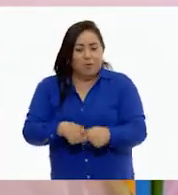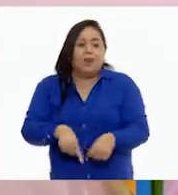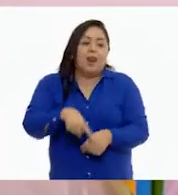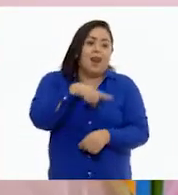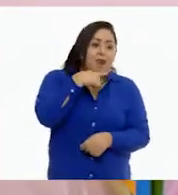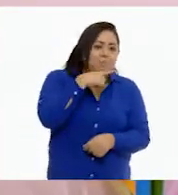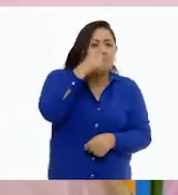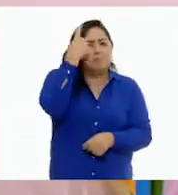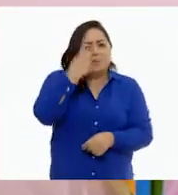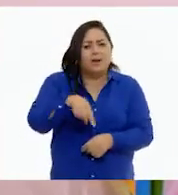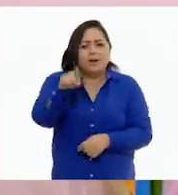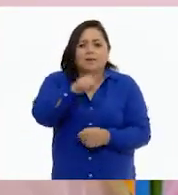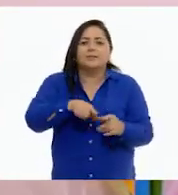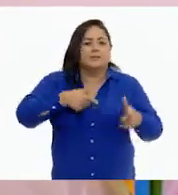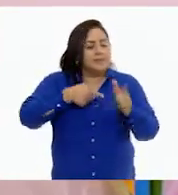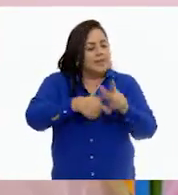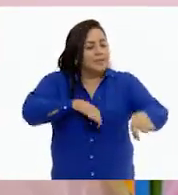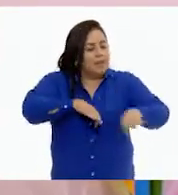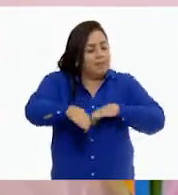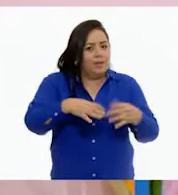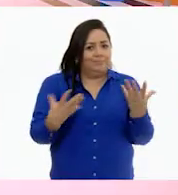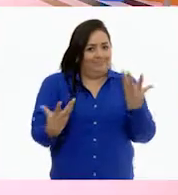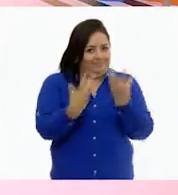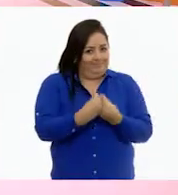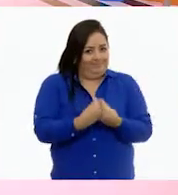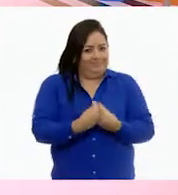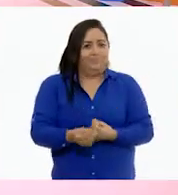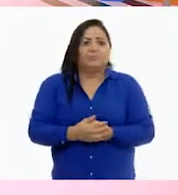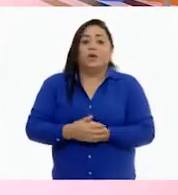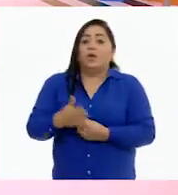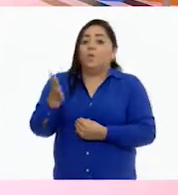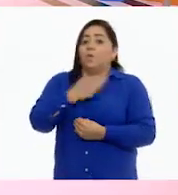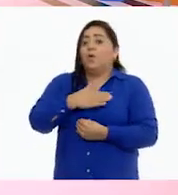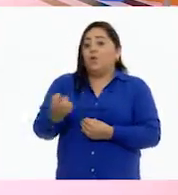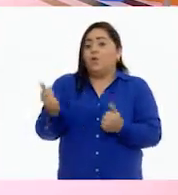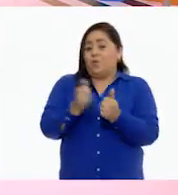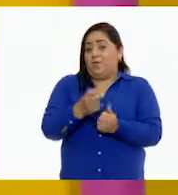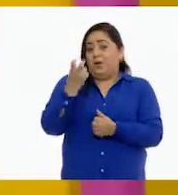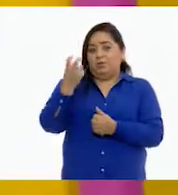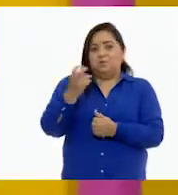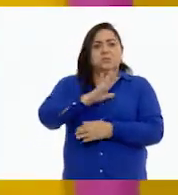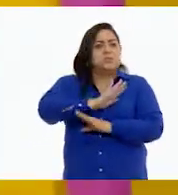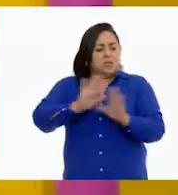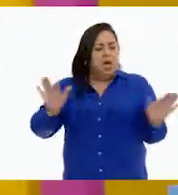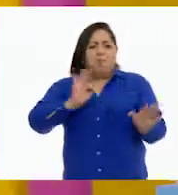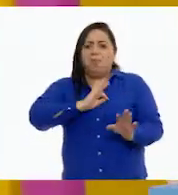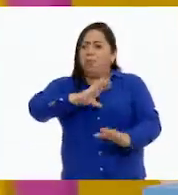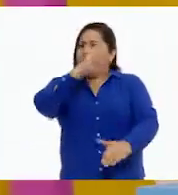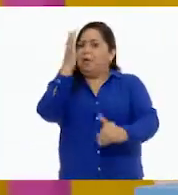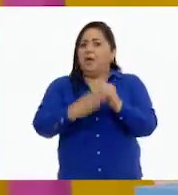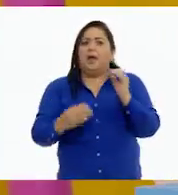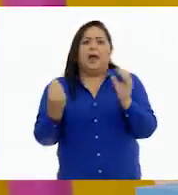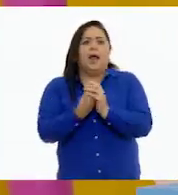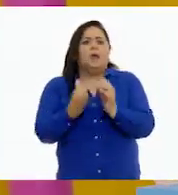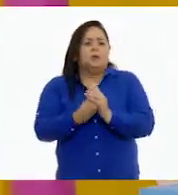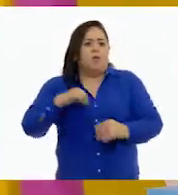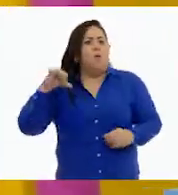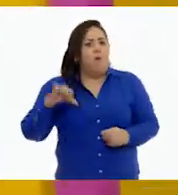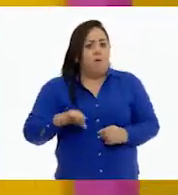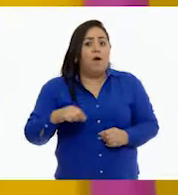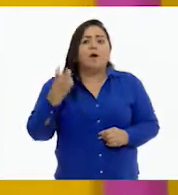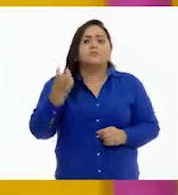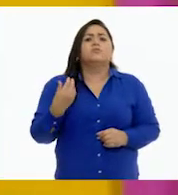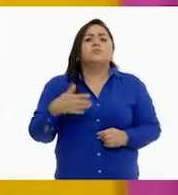lápiz para que puedan seguir trabajando con nosotros. Pues bueno, con esto, yo creo que ya podemos dar por terminado la clase de hoy. Así es.